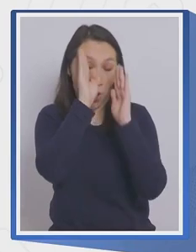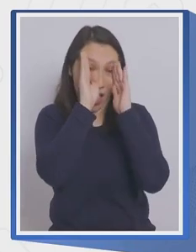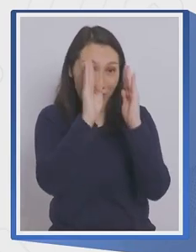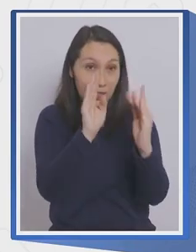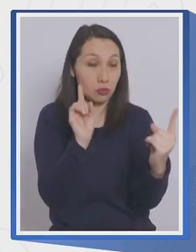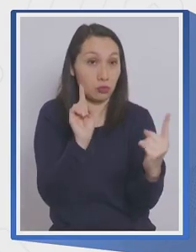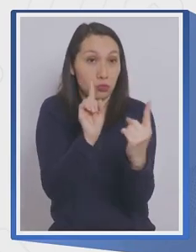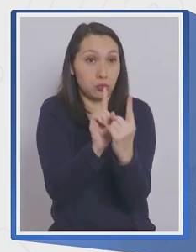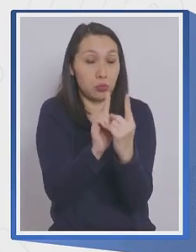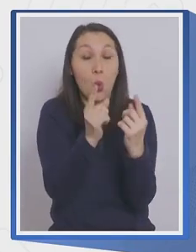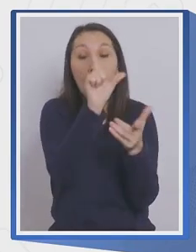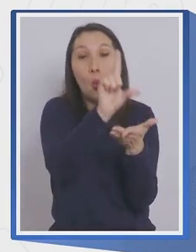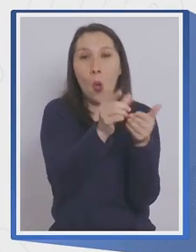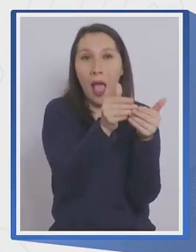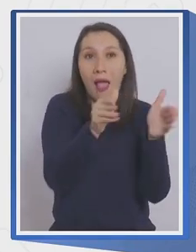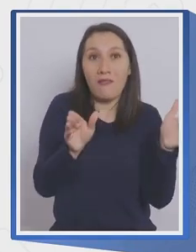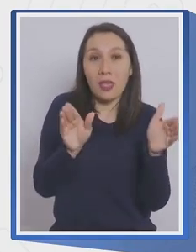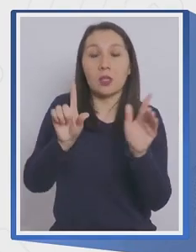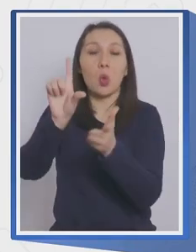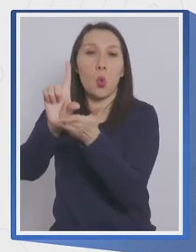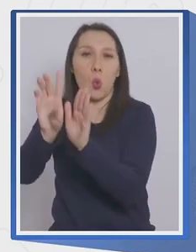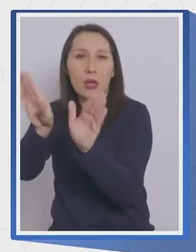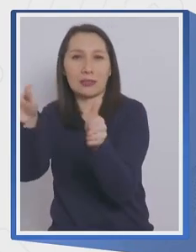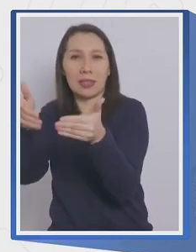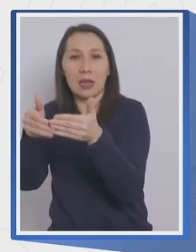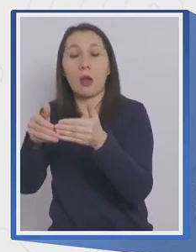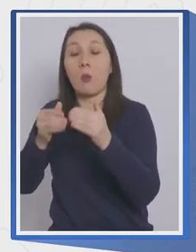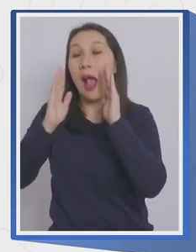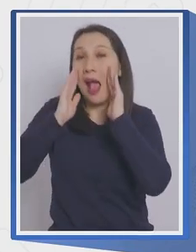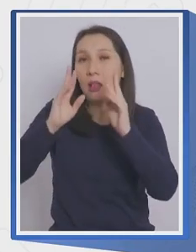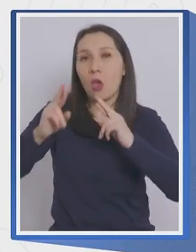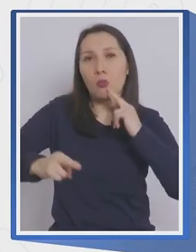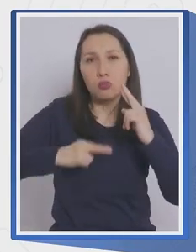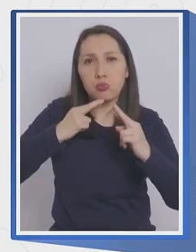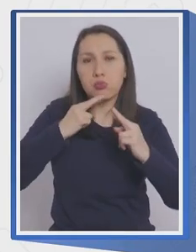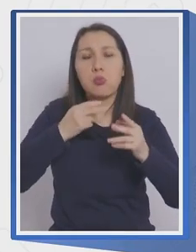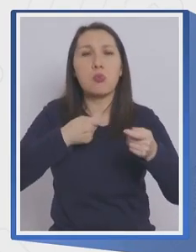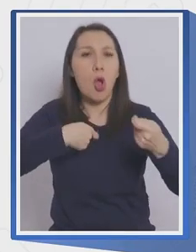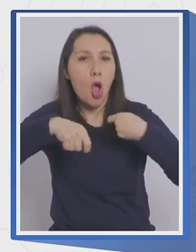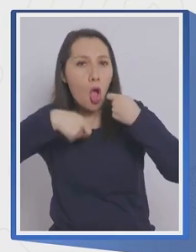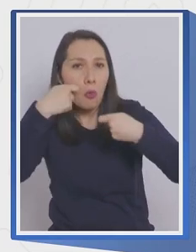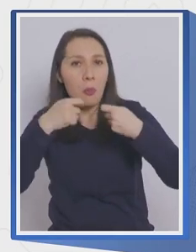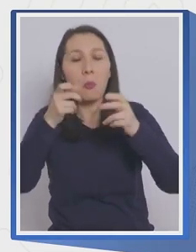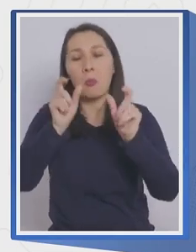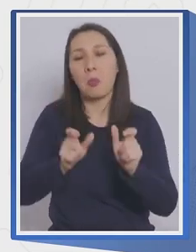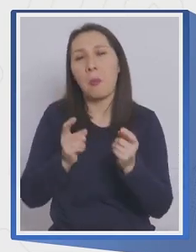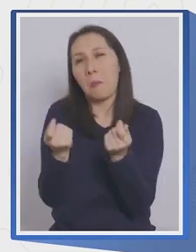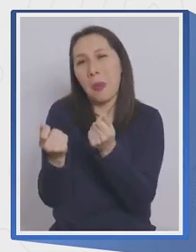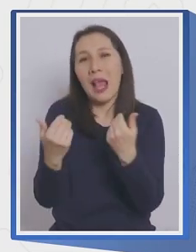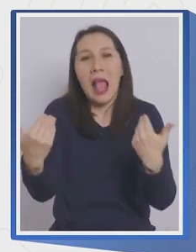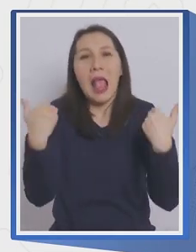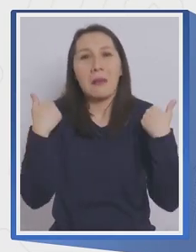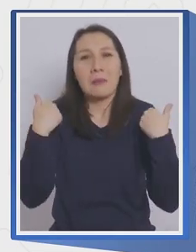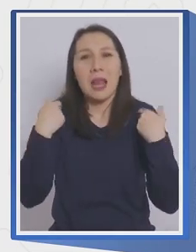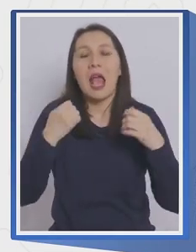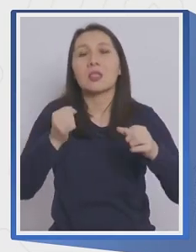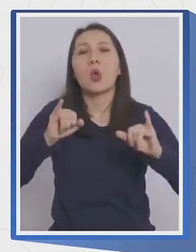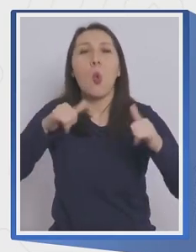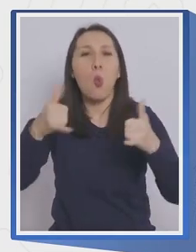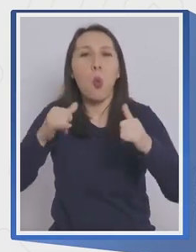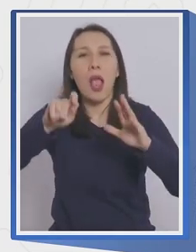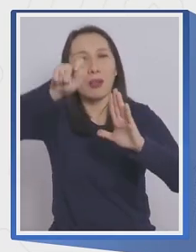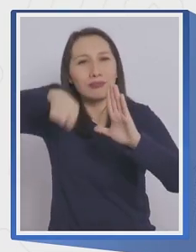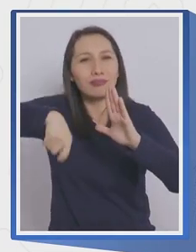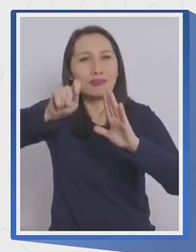abiertos y cerrados. Lo segundo, atención de restaurante, fuentes de soda, que son homologables a los gimnasios y los casinos. Lo